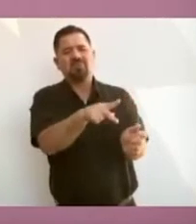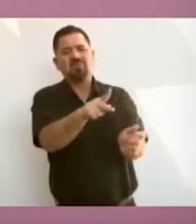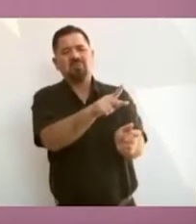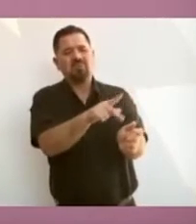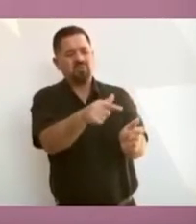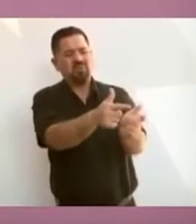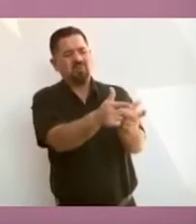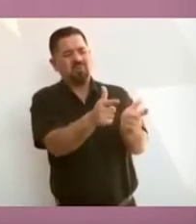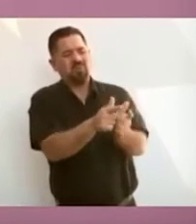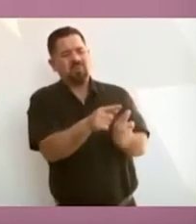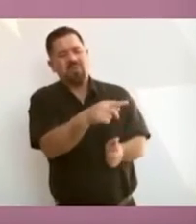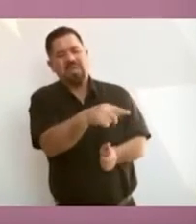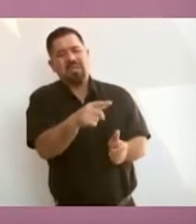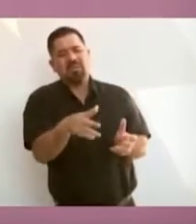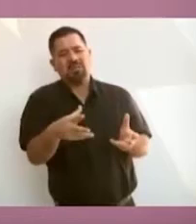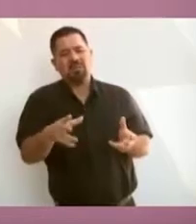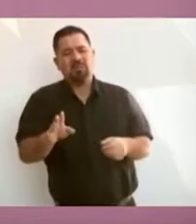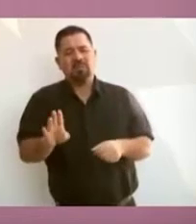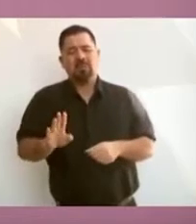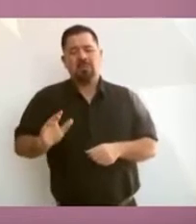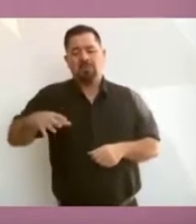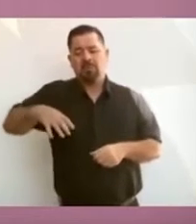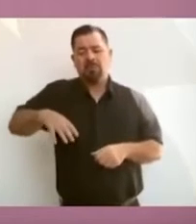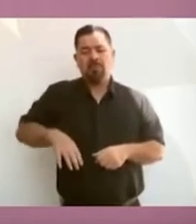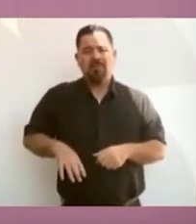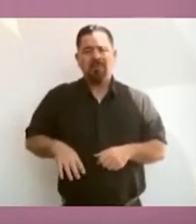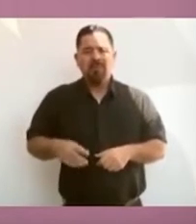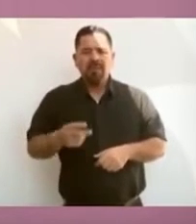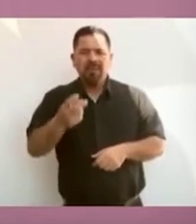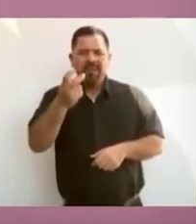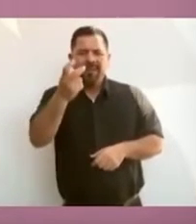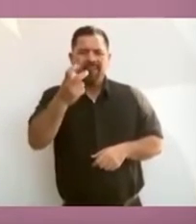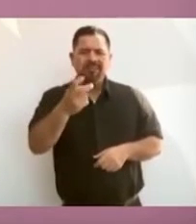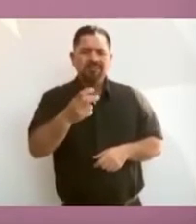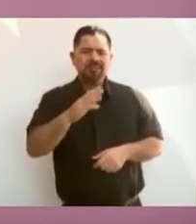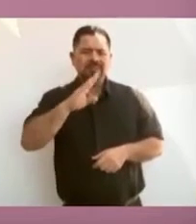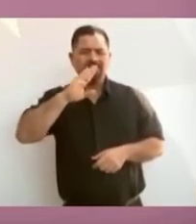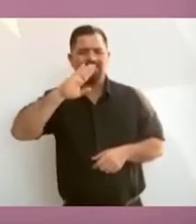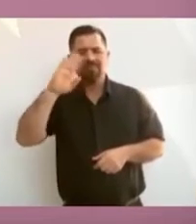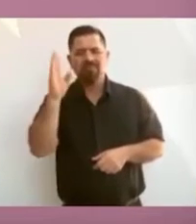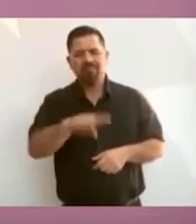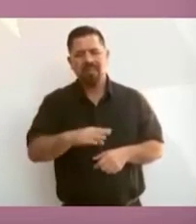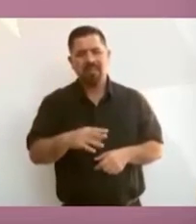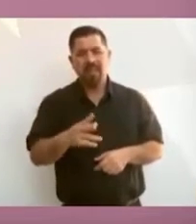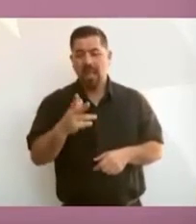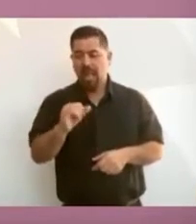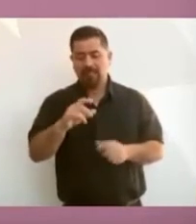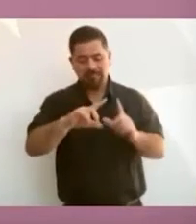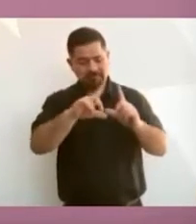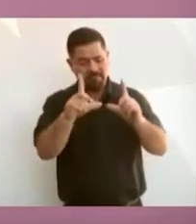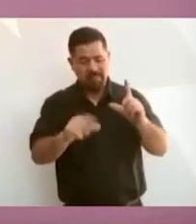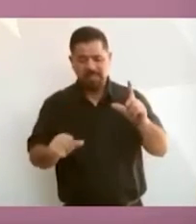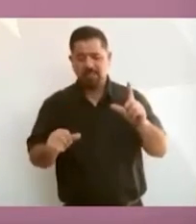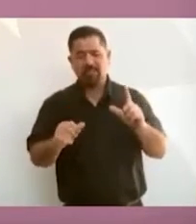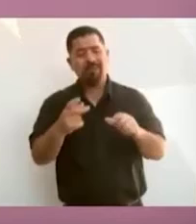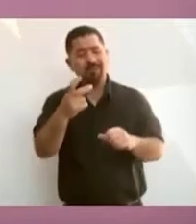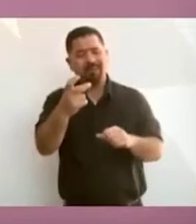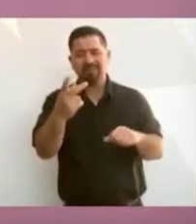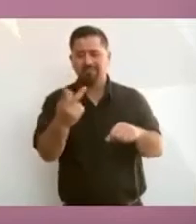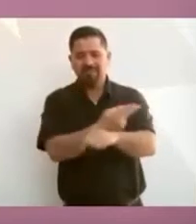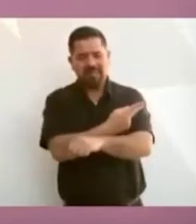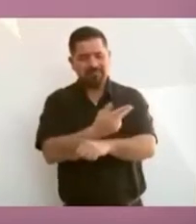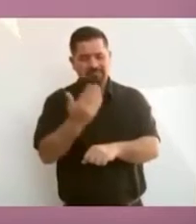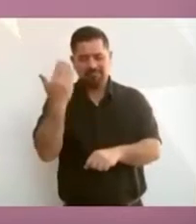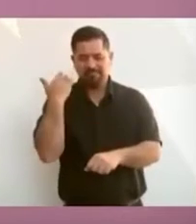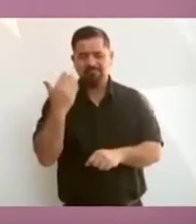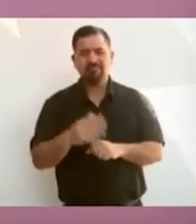era lo que desgraciadamente sucedía en el país. Los de